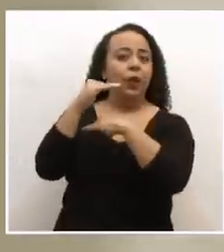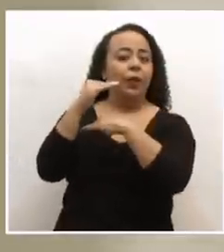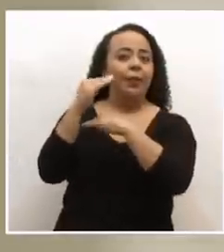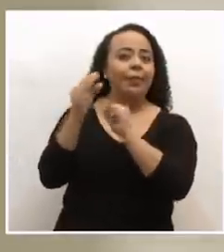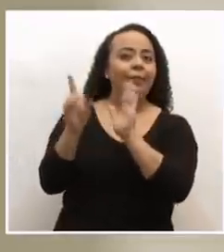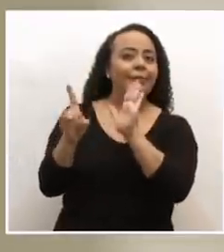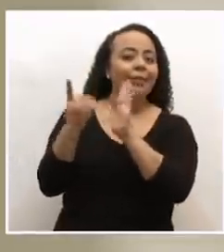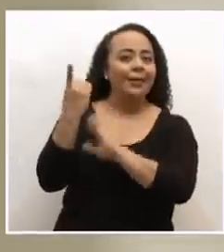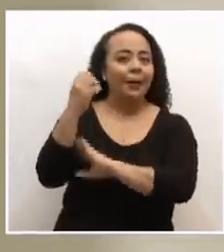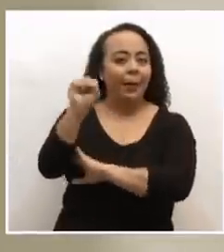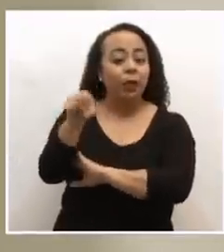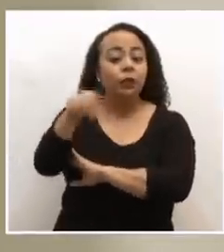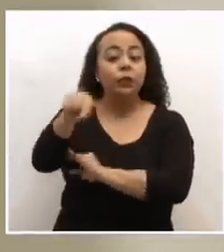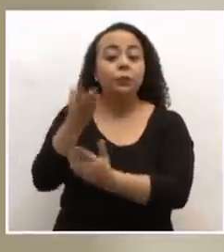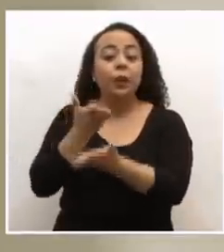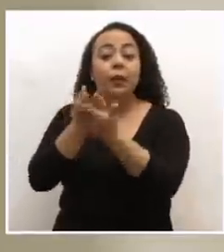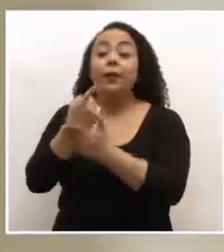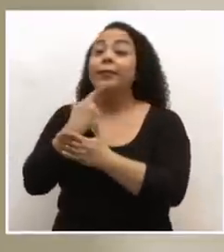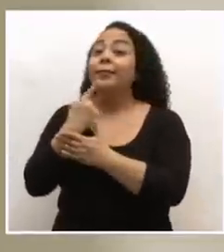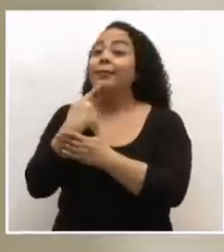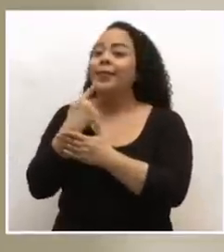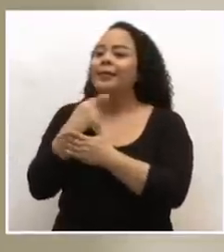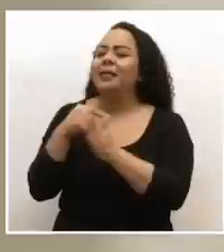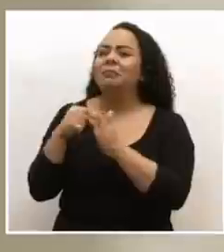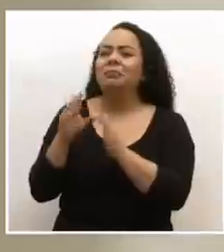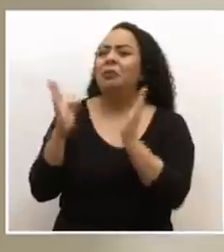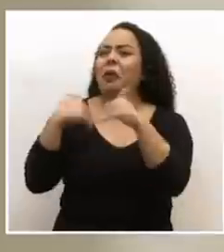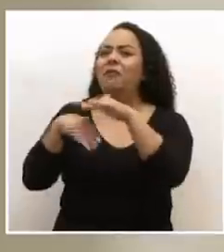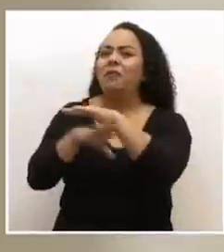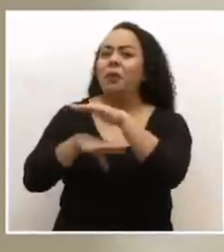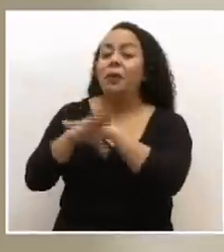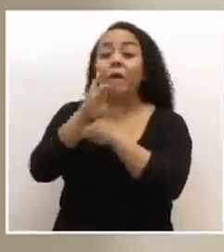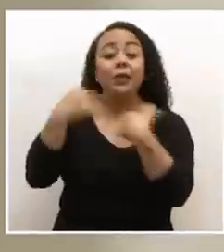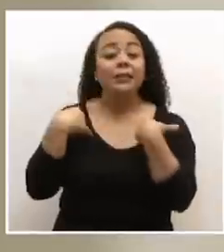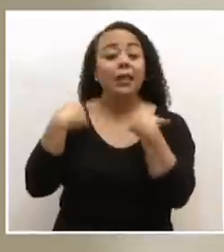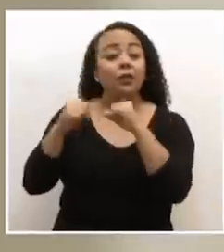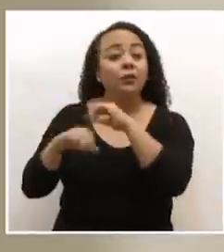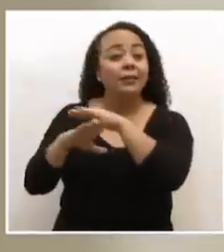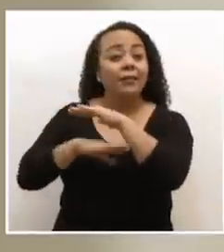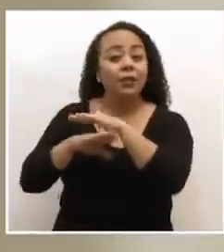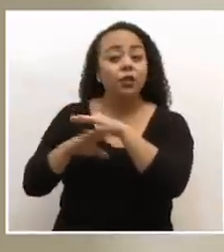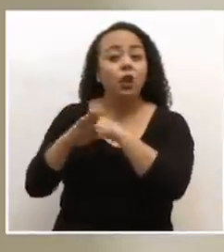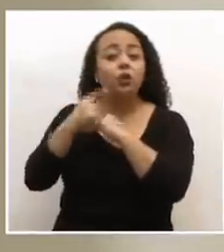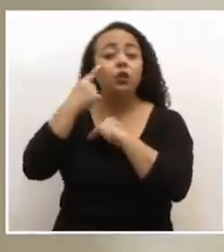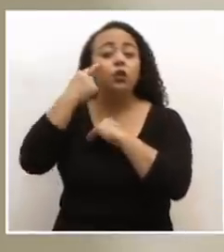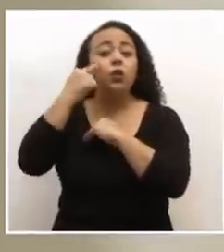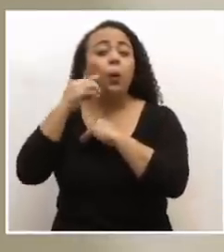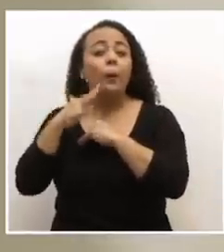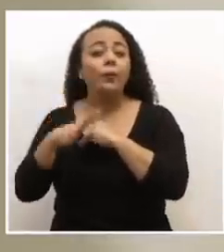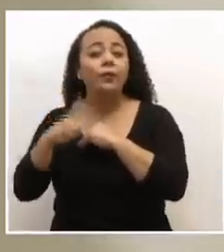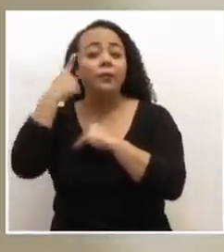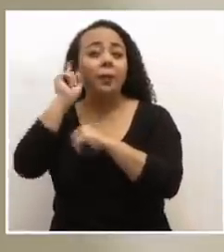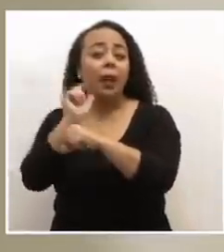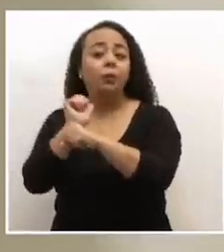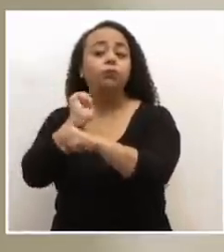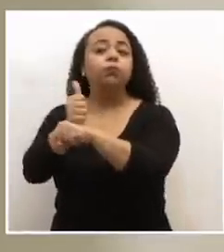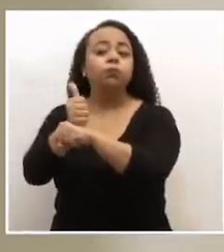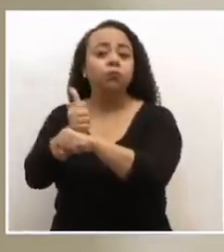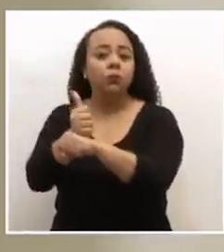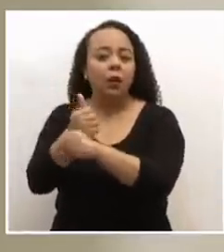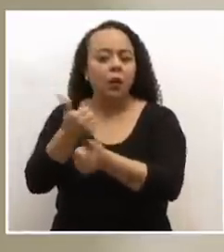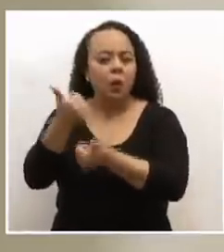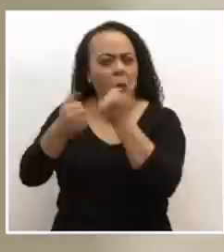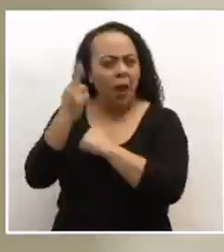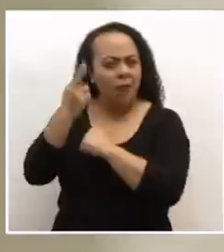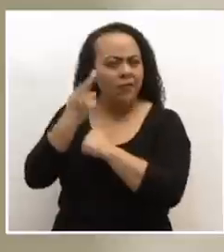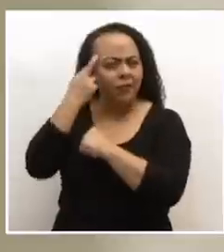Quienes la plantearon dicen que la medida carece de fundamento y que salud se basó en suposiciones para imponerlas. ¿Cuáles son